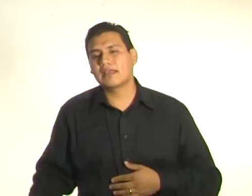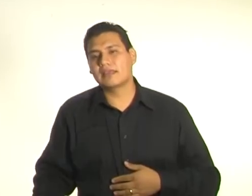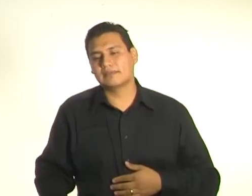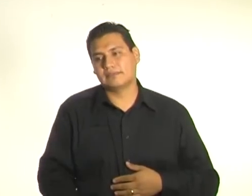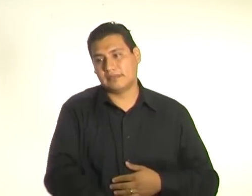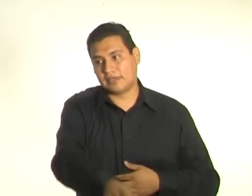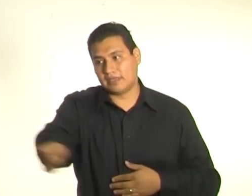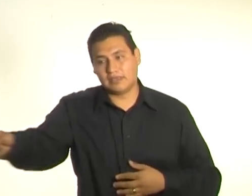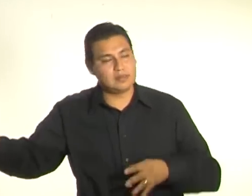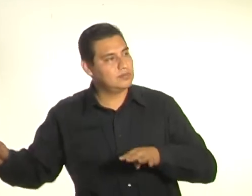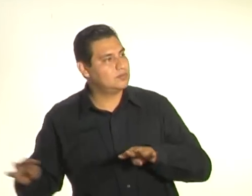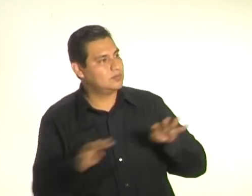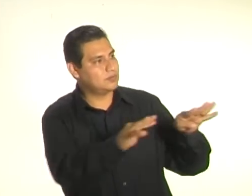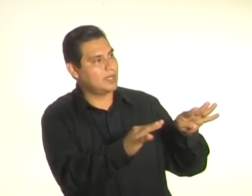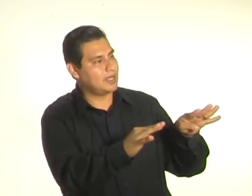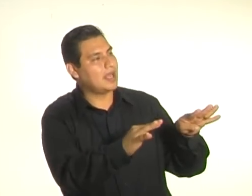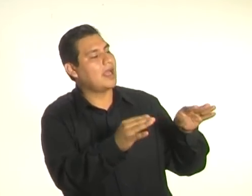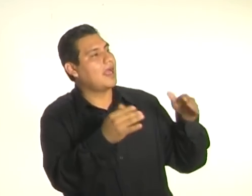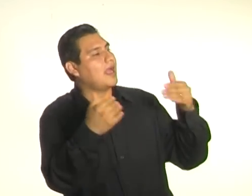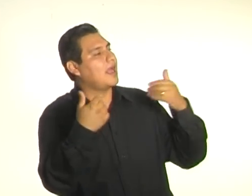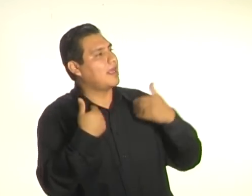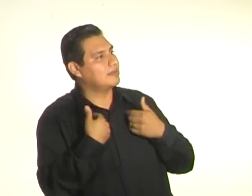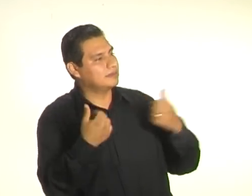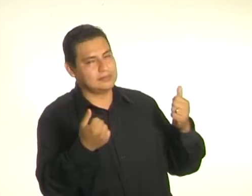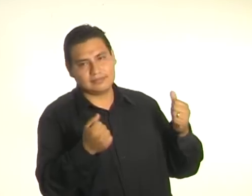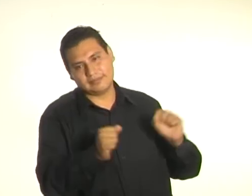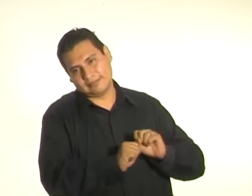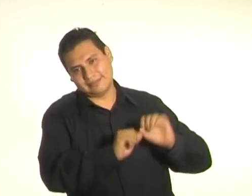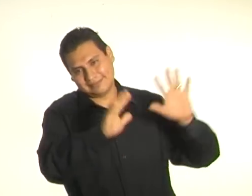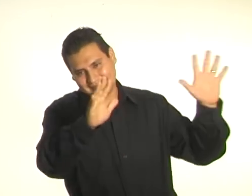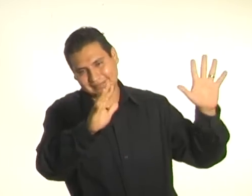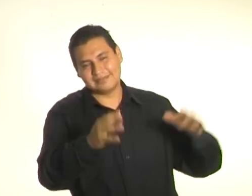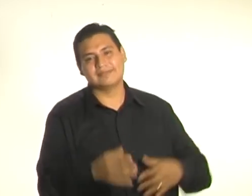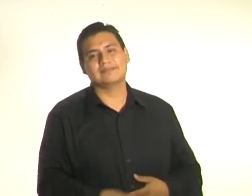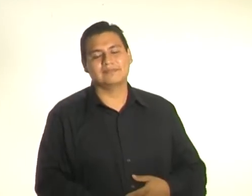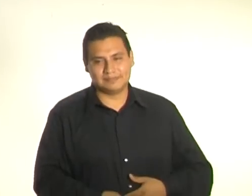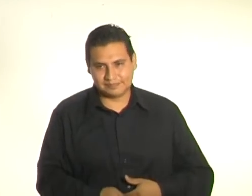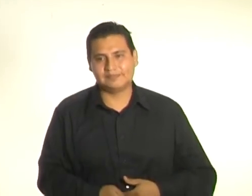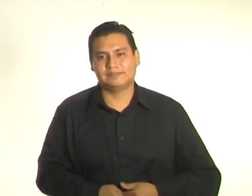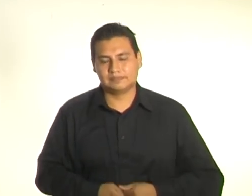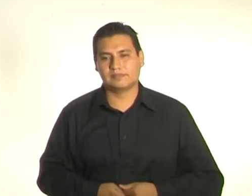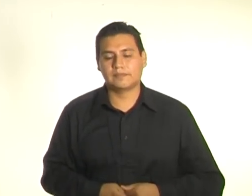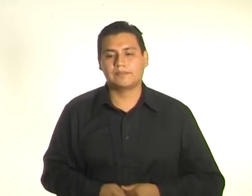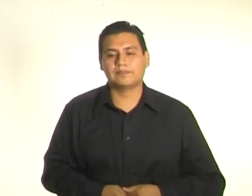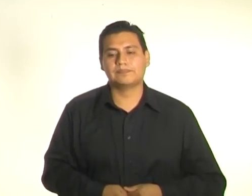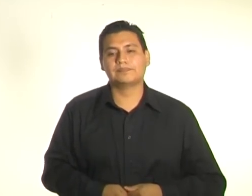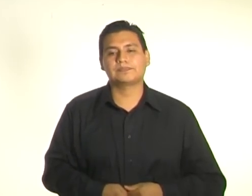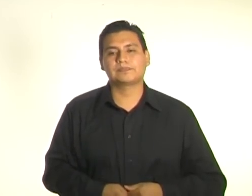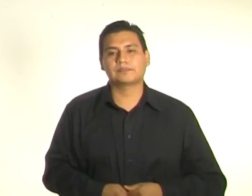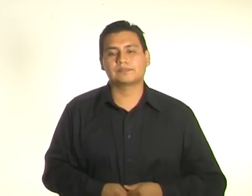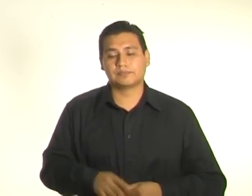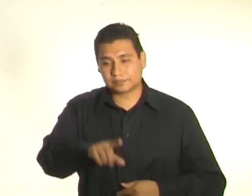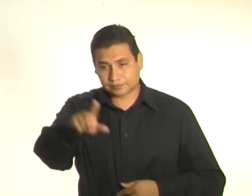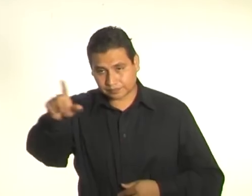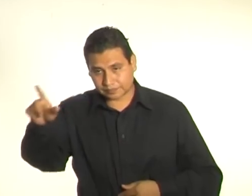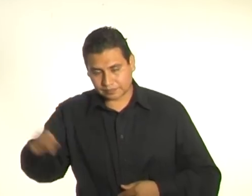¿Ok? Bueno. Otra cosa que también quiero hacerles mención es que